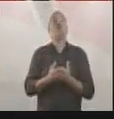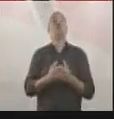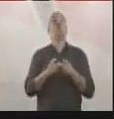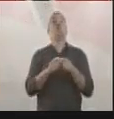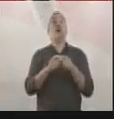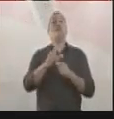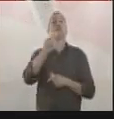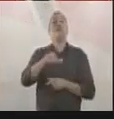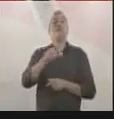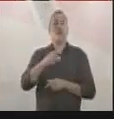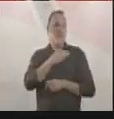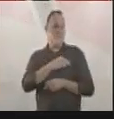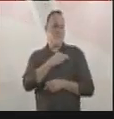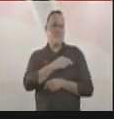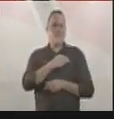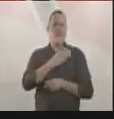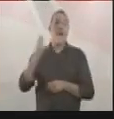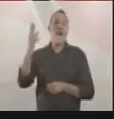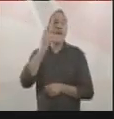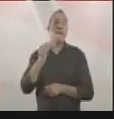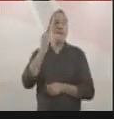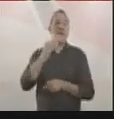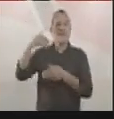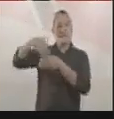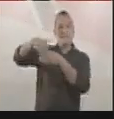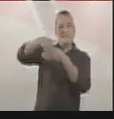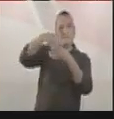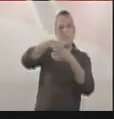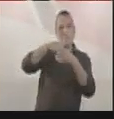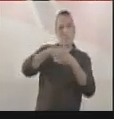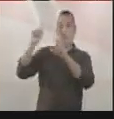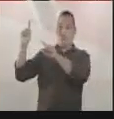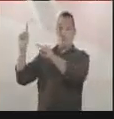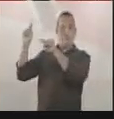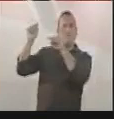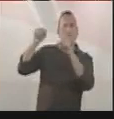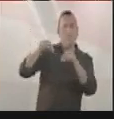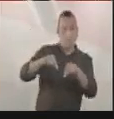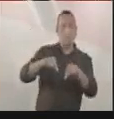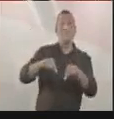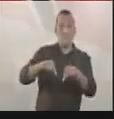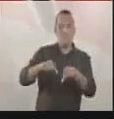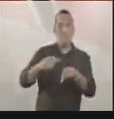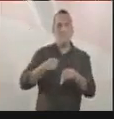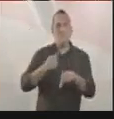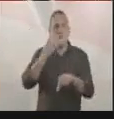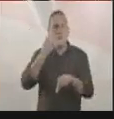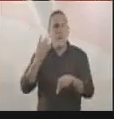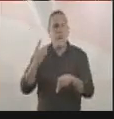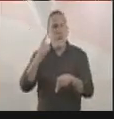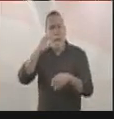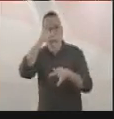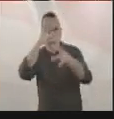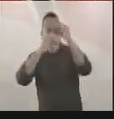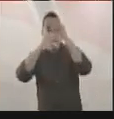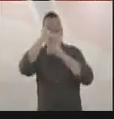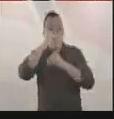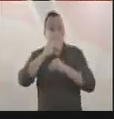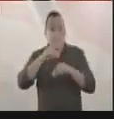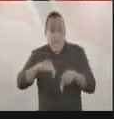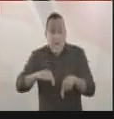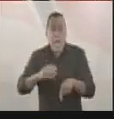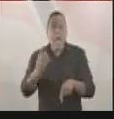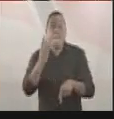misiones de especialistas electorales que tendrán la oportunidad de vivir nuestra cultura